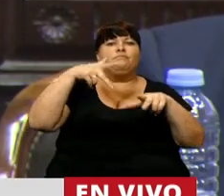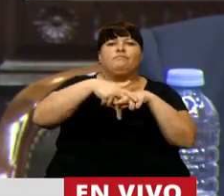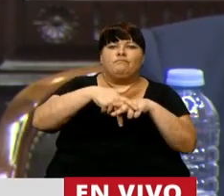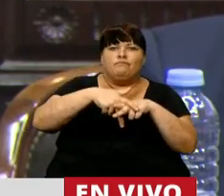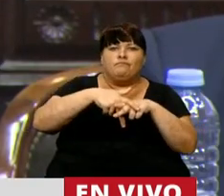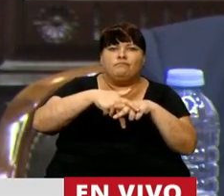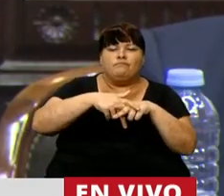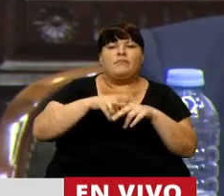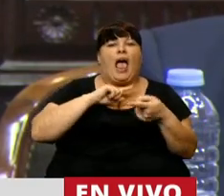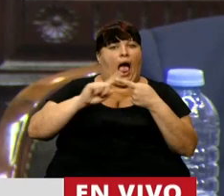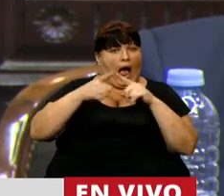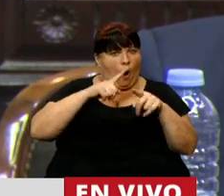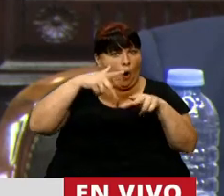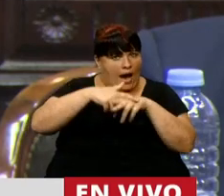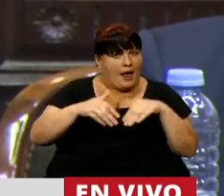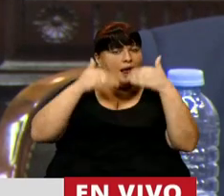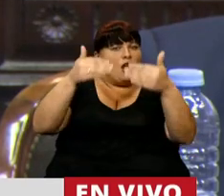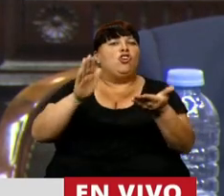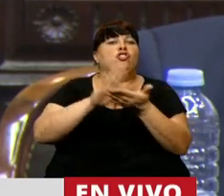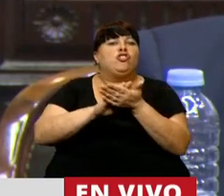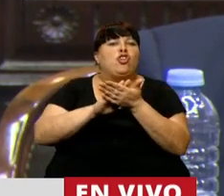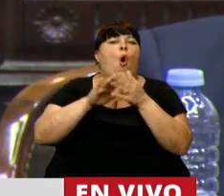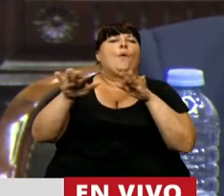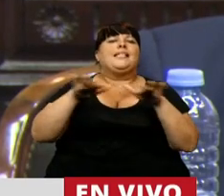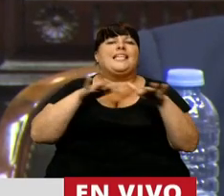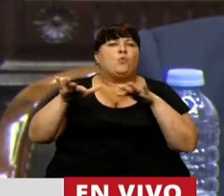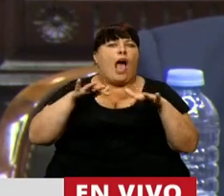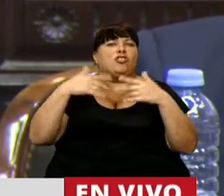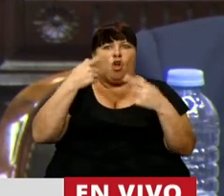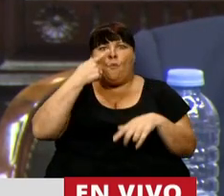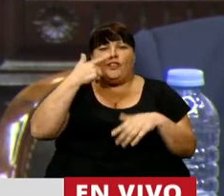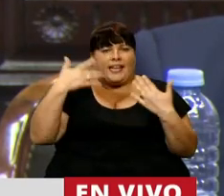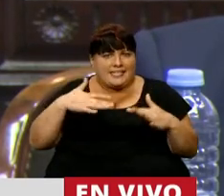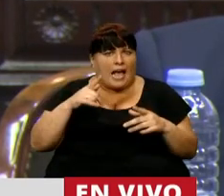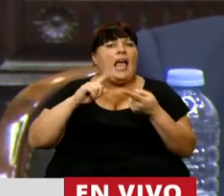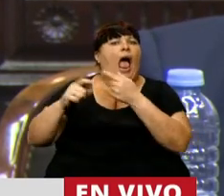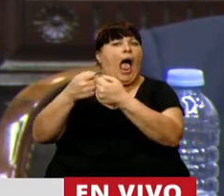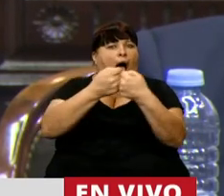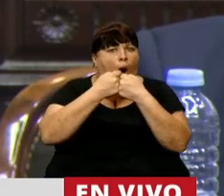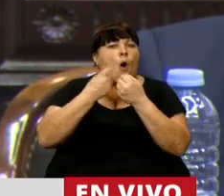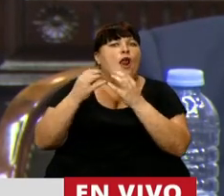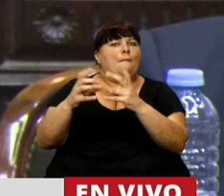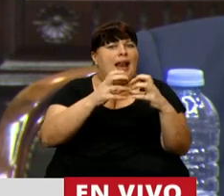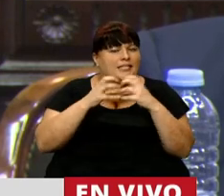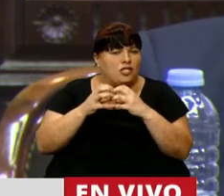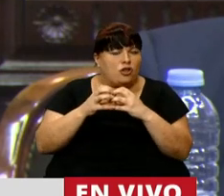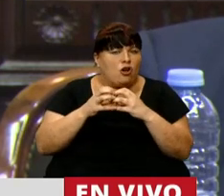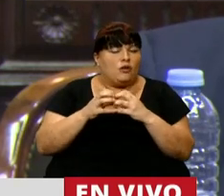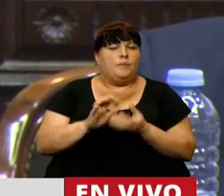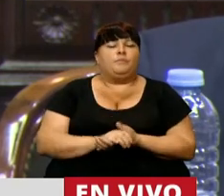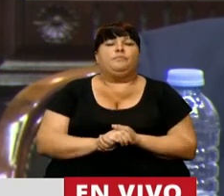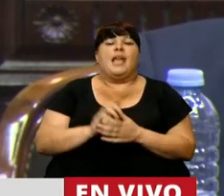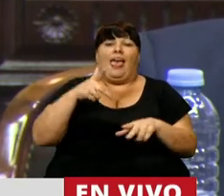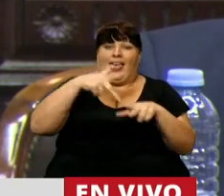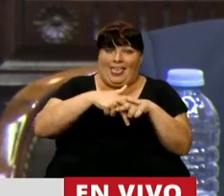intermedio acordado en función del tratamiento de situaciones de sumo interés y acordadas a su tratamiento, y desde